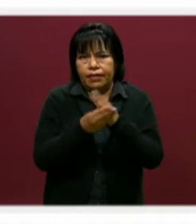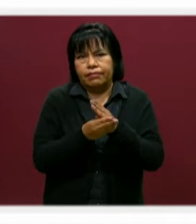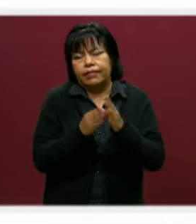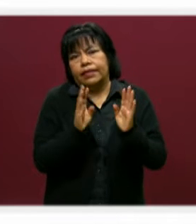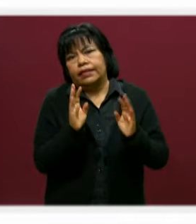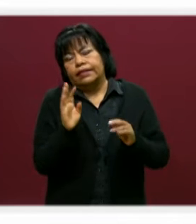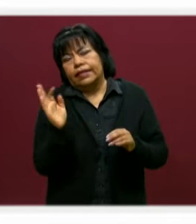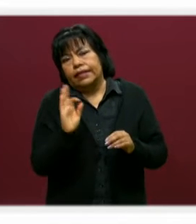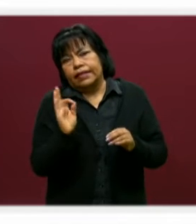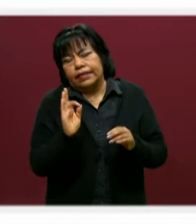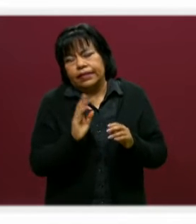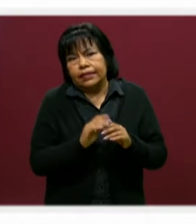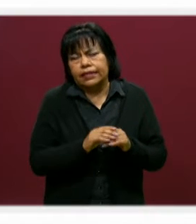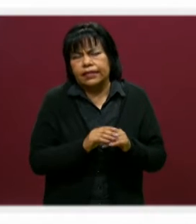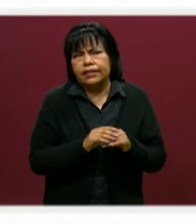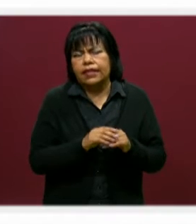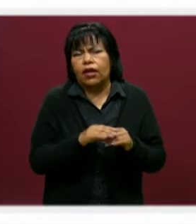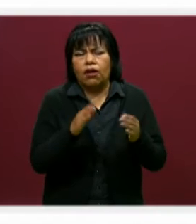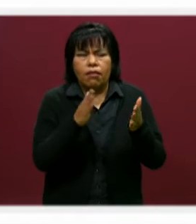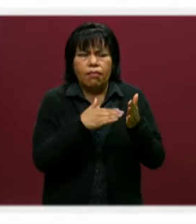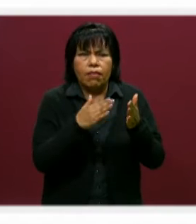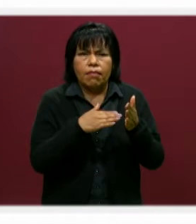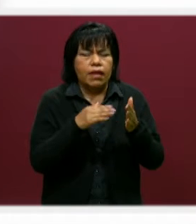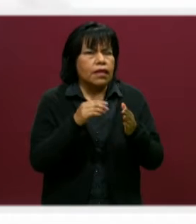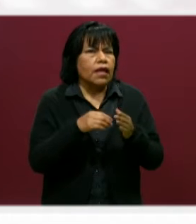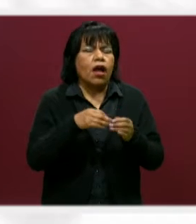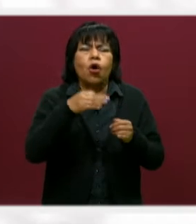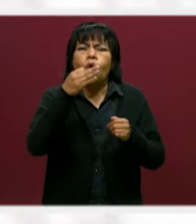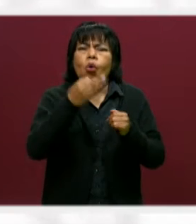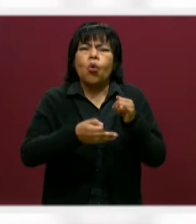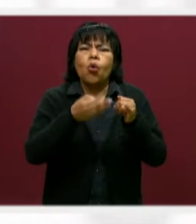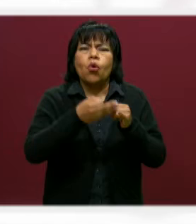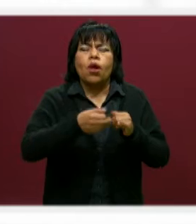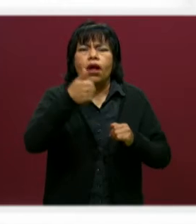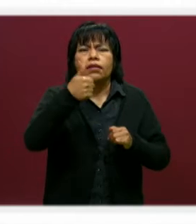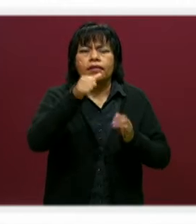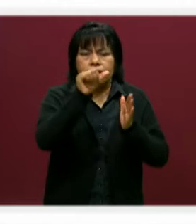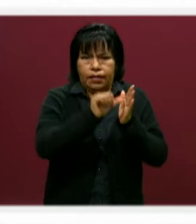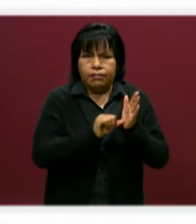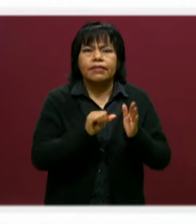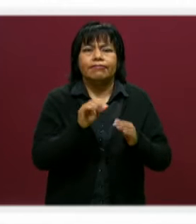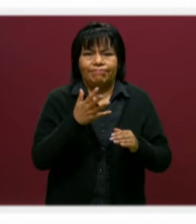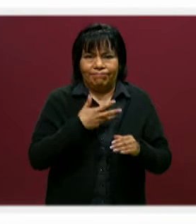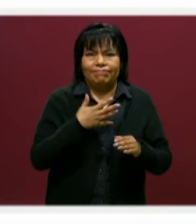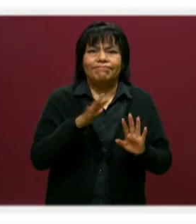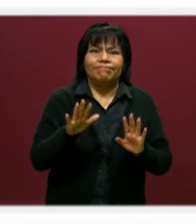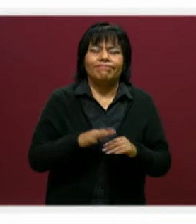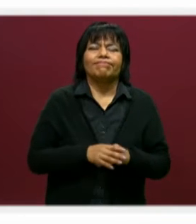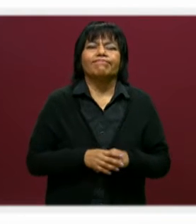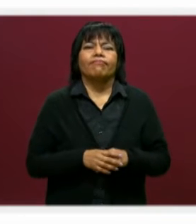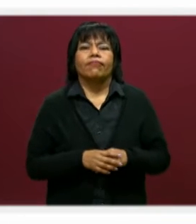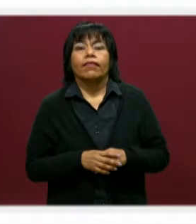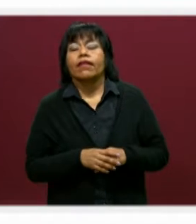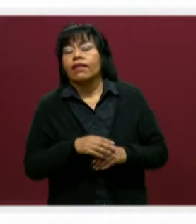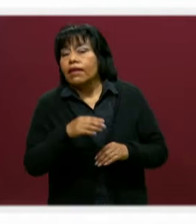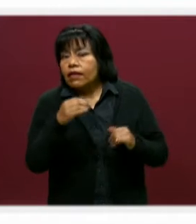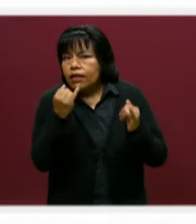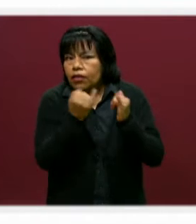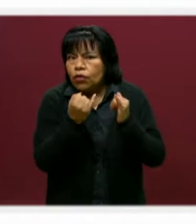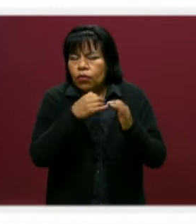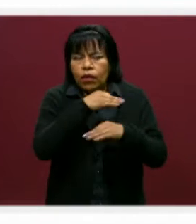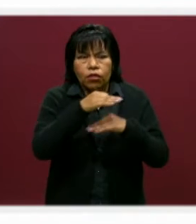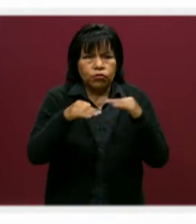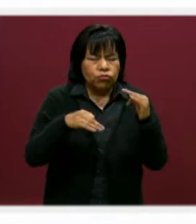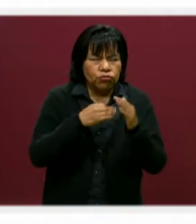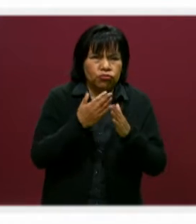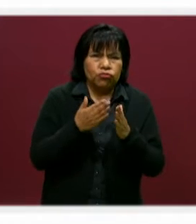bueno, pues entonces la constancia del último del semestre, Así es. Ya con eso, ¿verdad? Todo eso lo vamos a escanear. Sí, de igual manera, bueno, todo esto